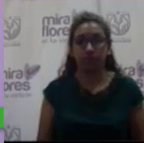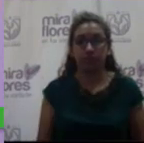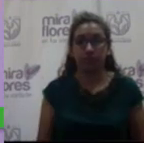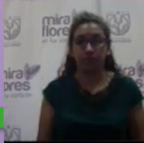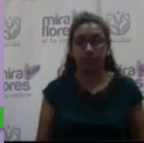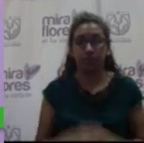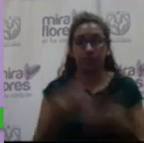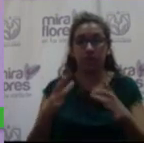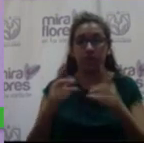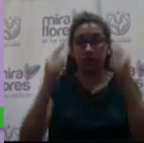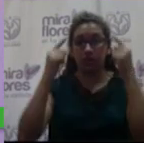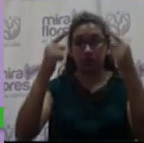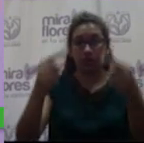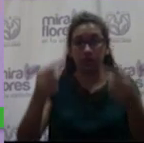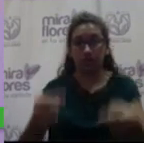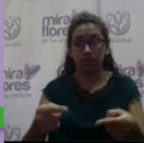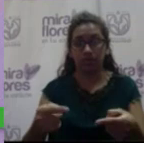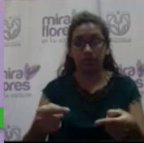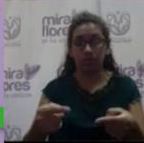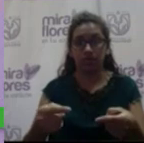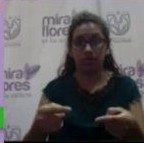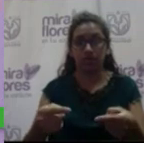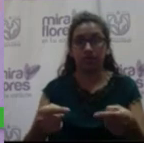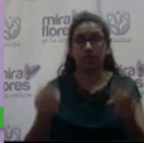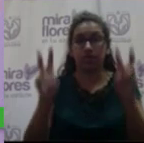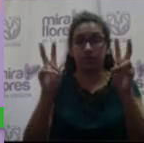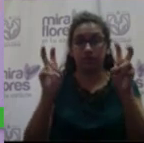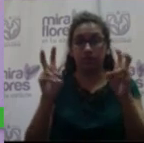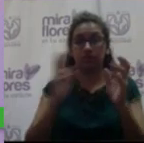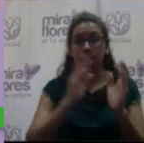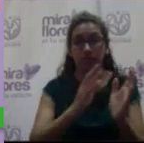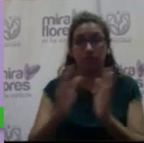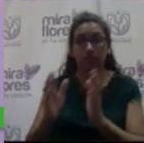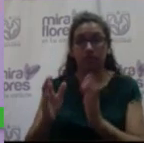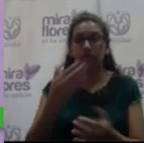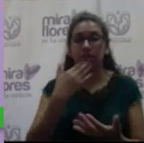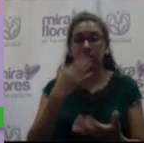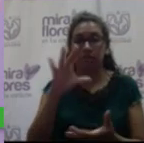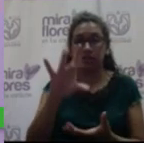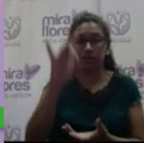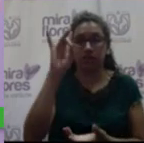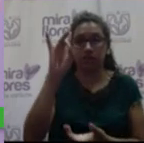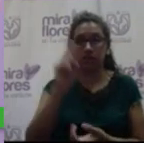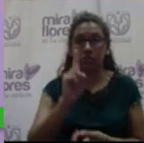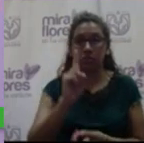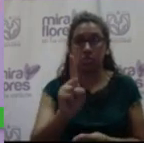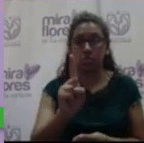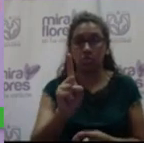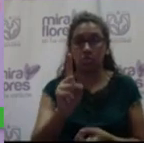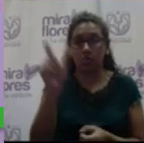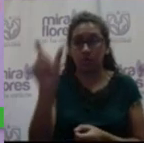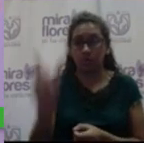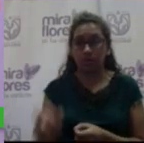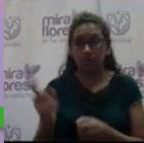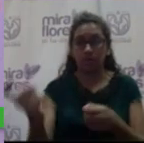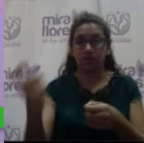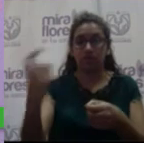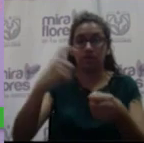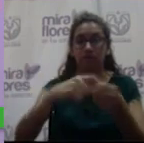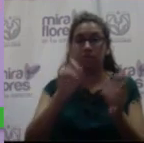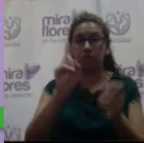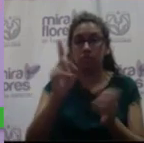De acuerdo a lo que se establecía en el tema de la ordenanza, se tenía que elegir dentro de los agentes participantes a un